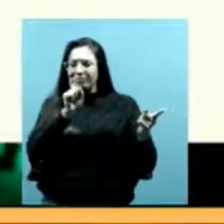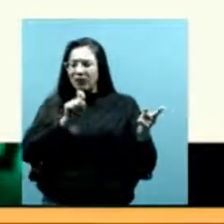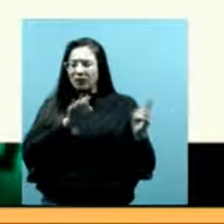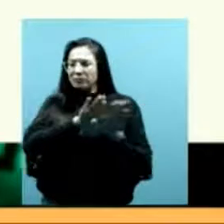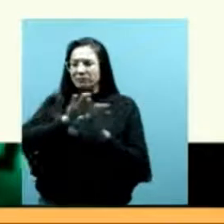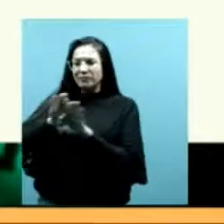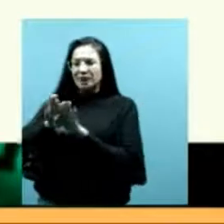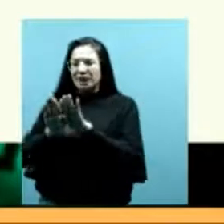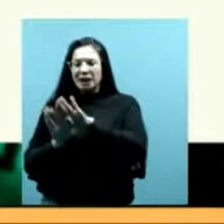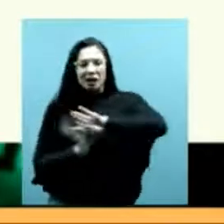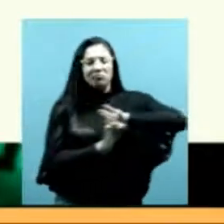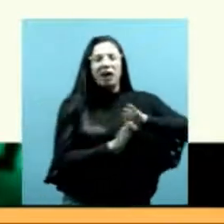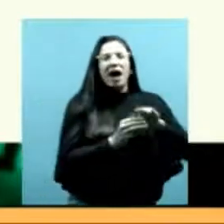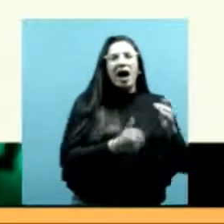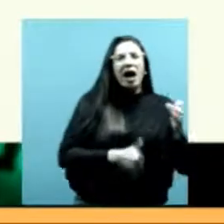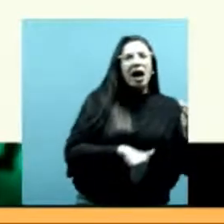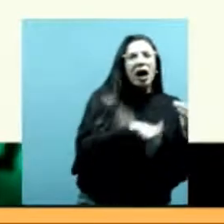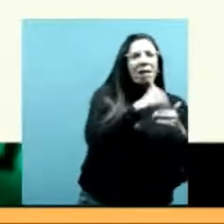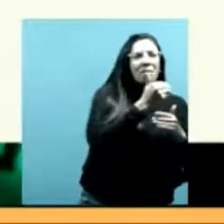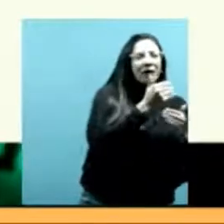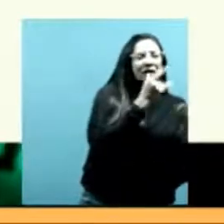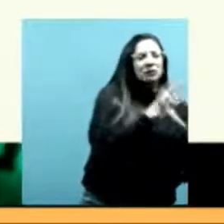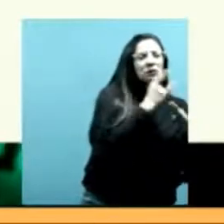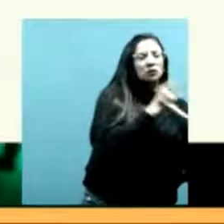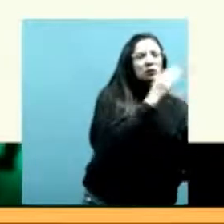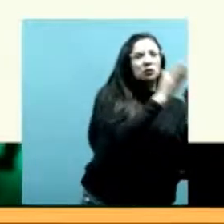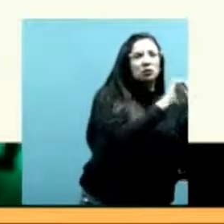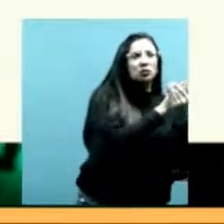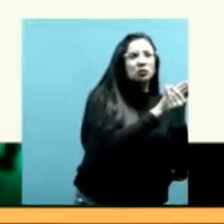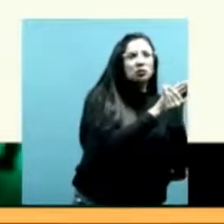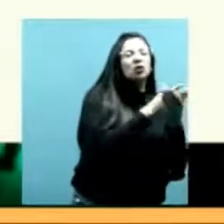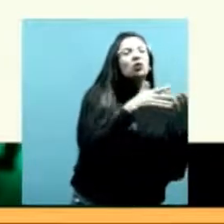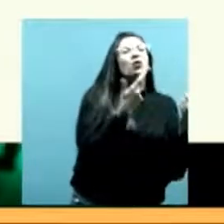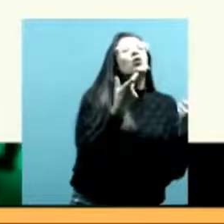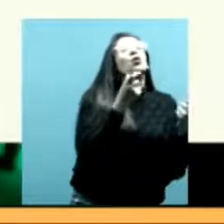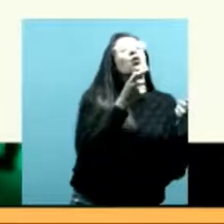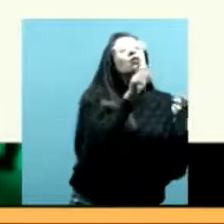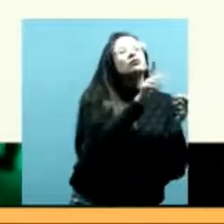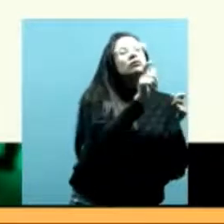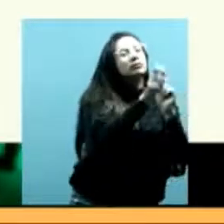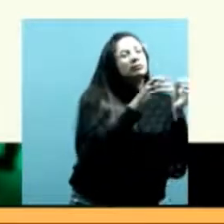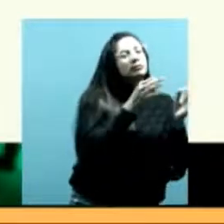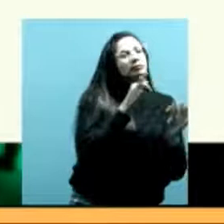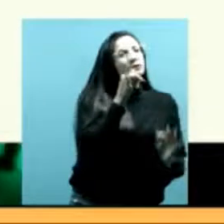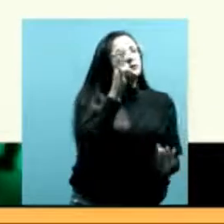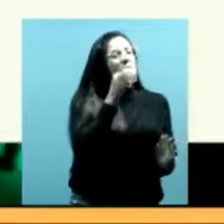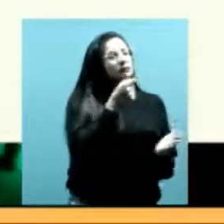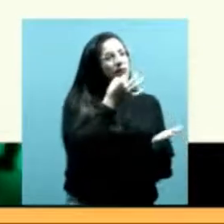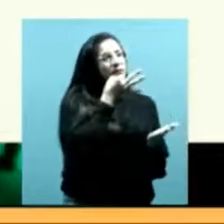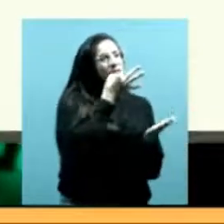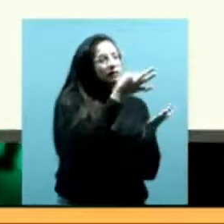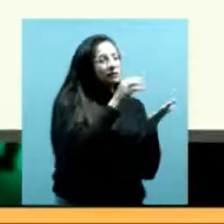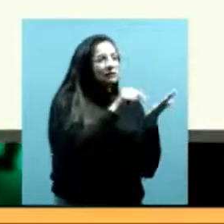con usando el archivo otras narrativas para dar precisamente